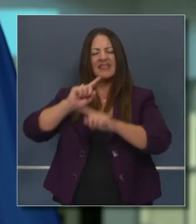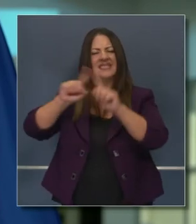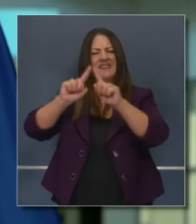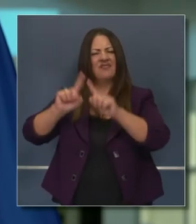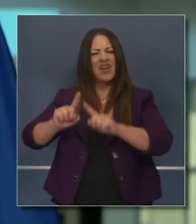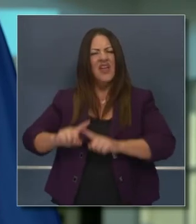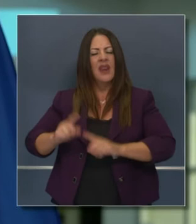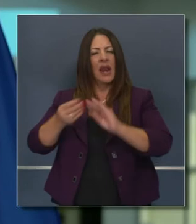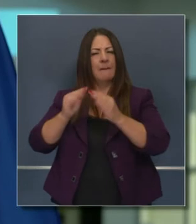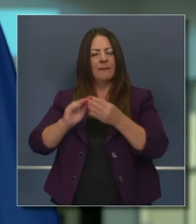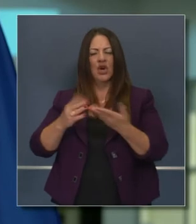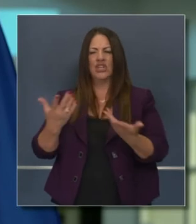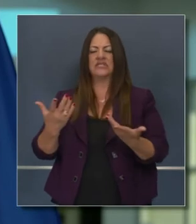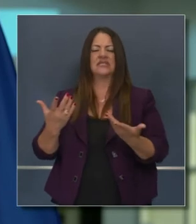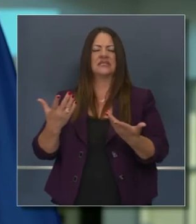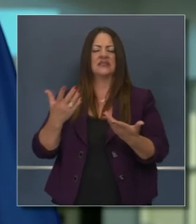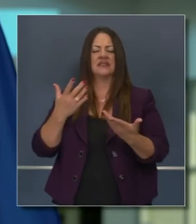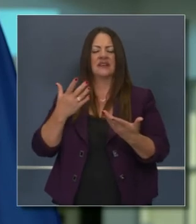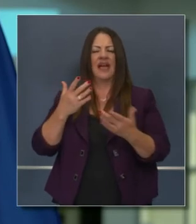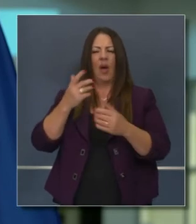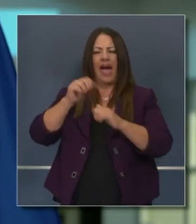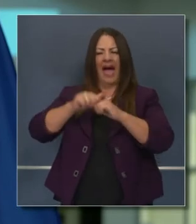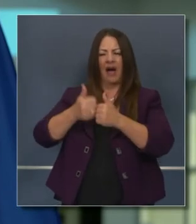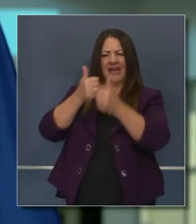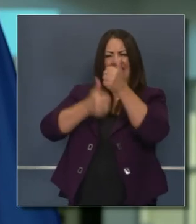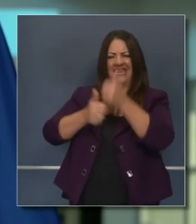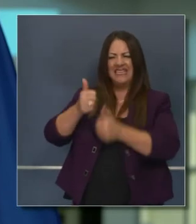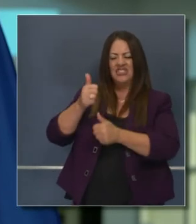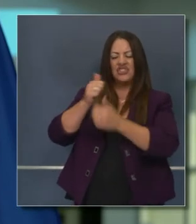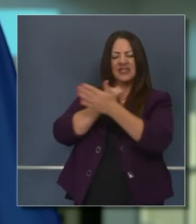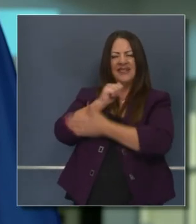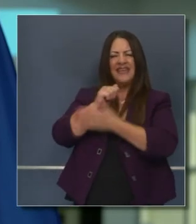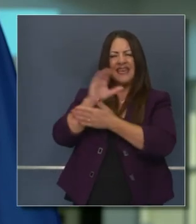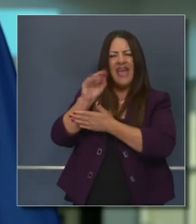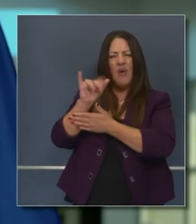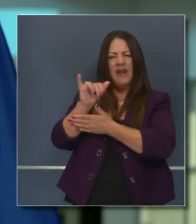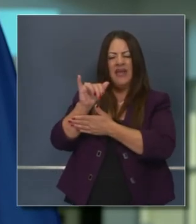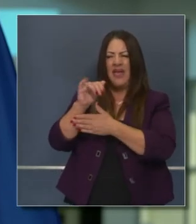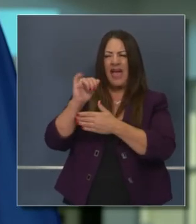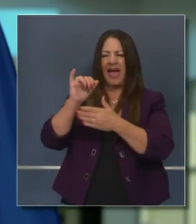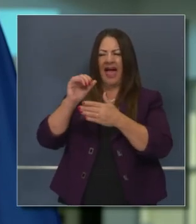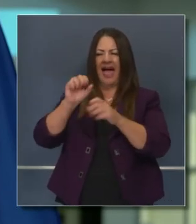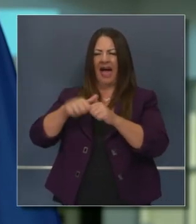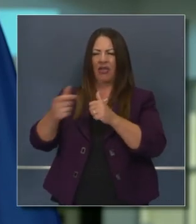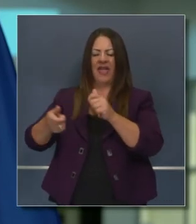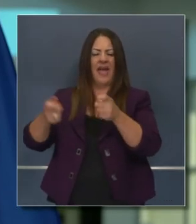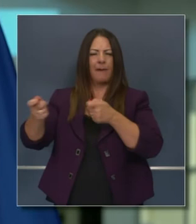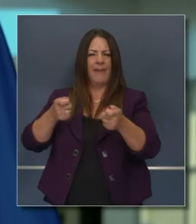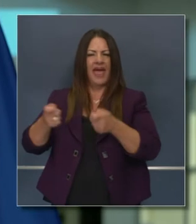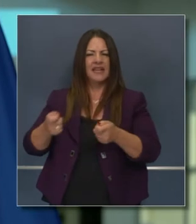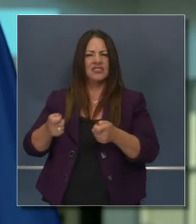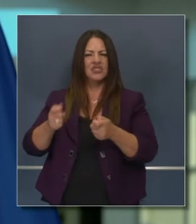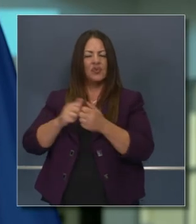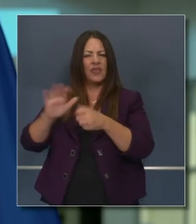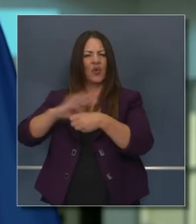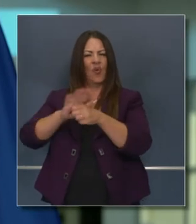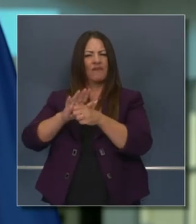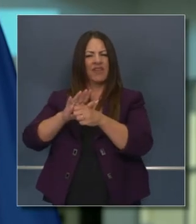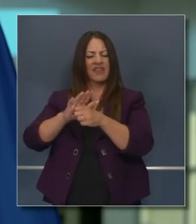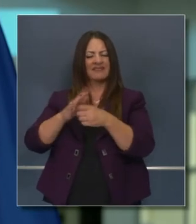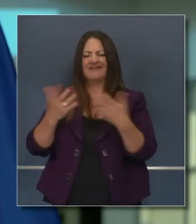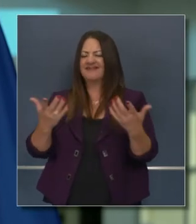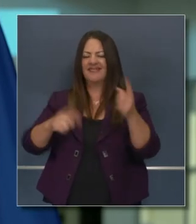todos experimentando índices de la propagación del virus distintos, pero todos con los ojos bien